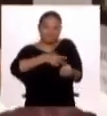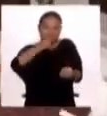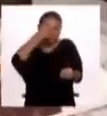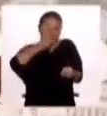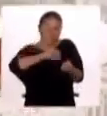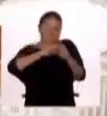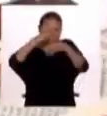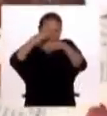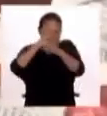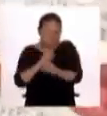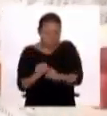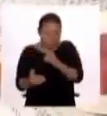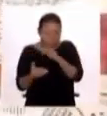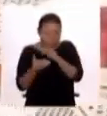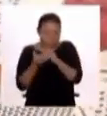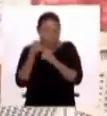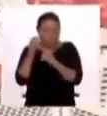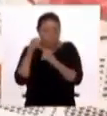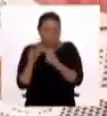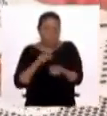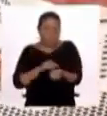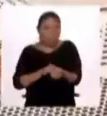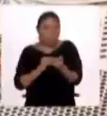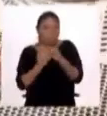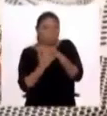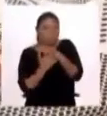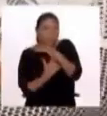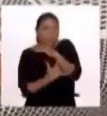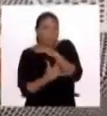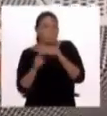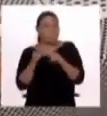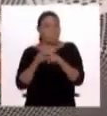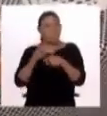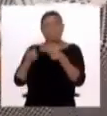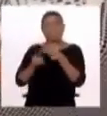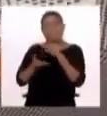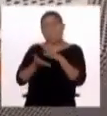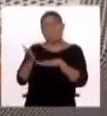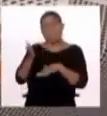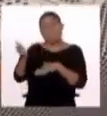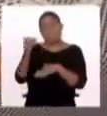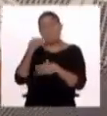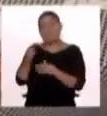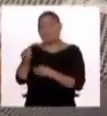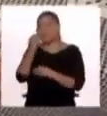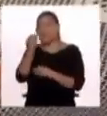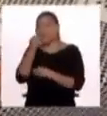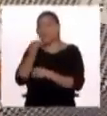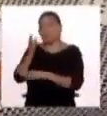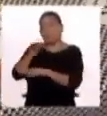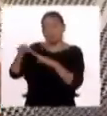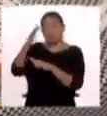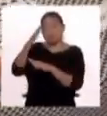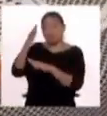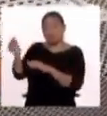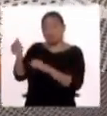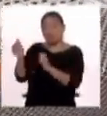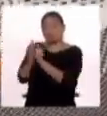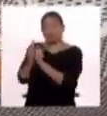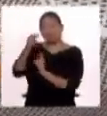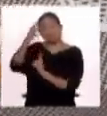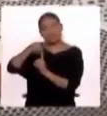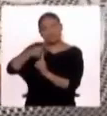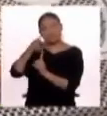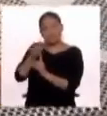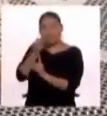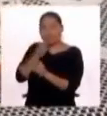poder acudir a su nutricionista en el centro de salud para que pueda identificar si está en situación de anemia. Estaba mencionando que a nivel nacional también se ha incrementado